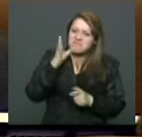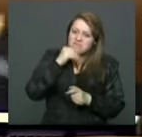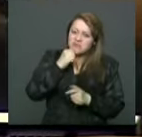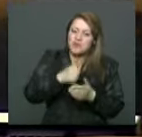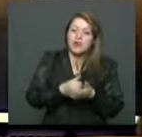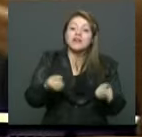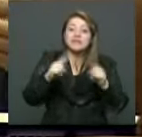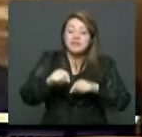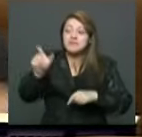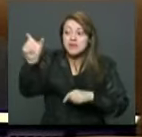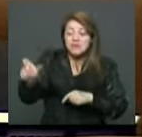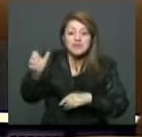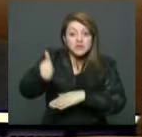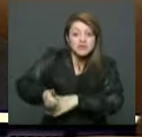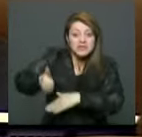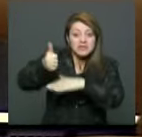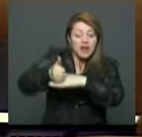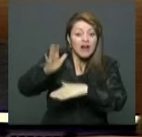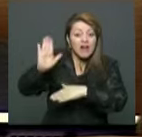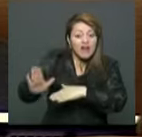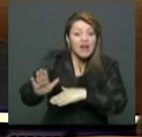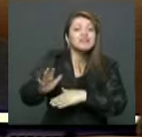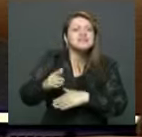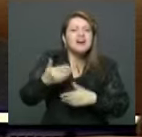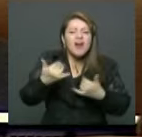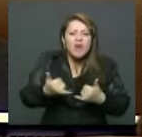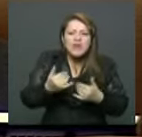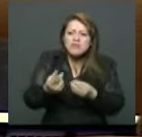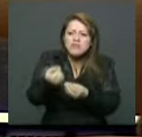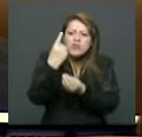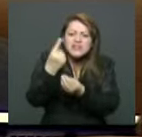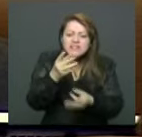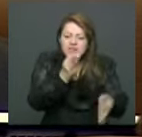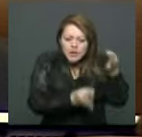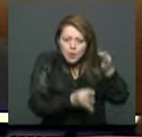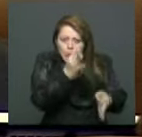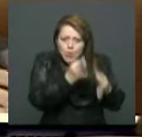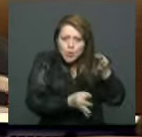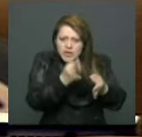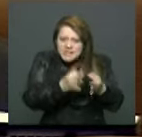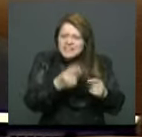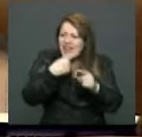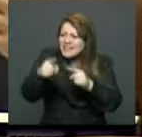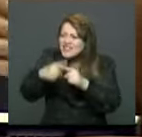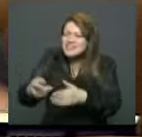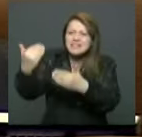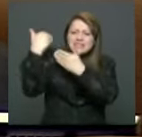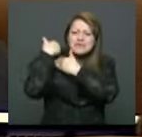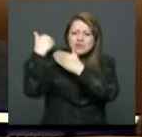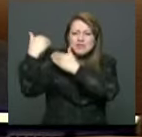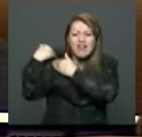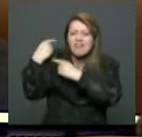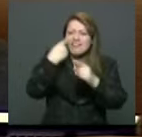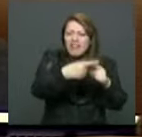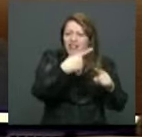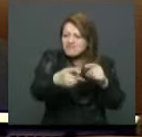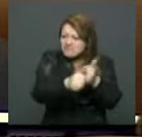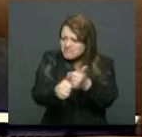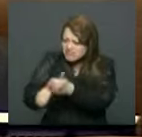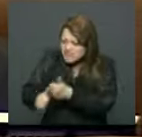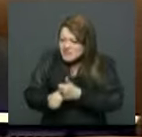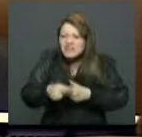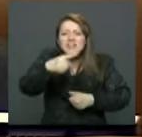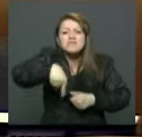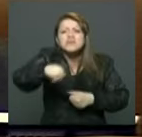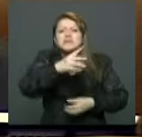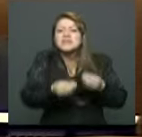República, continúa la injerencia de la política en la rama judicial mediante las facultades que tiene este Congreso, que permanecen ahí para elegir